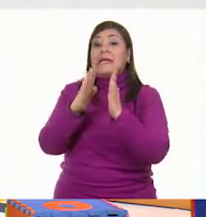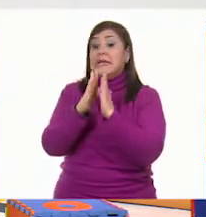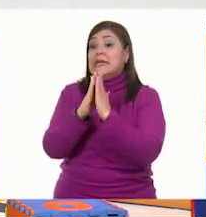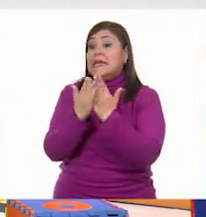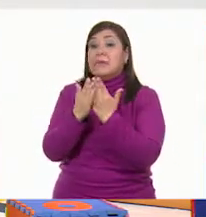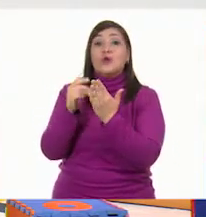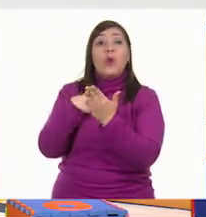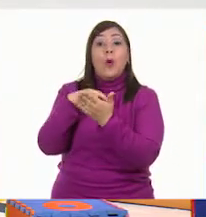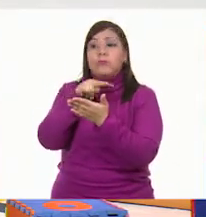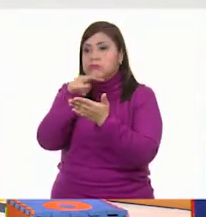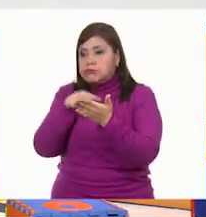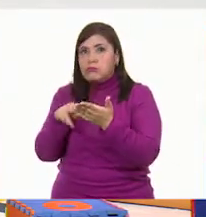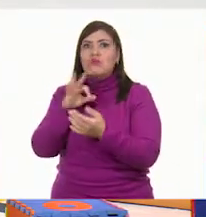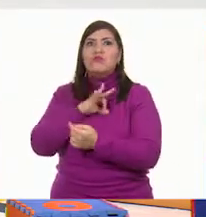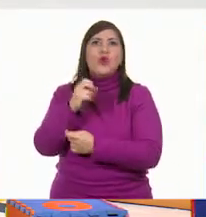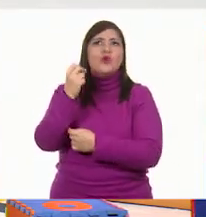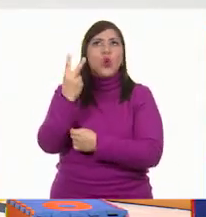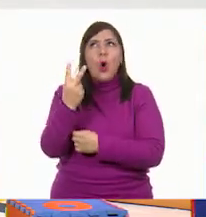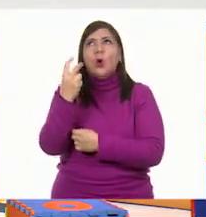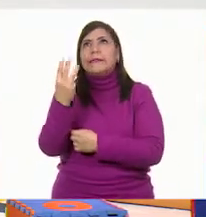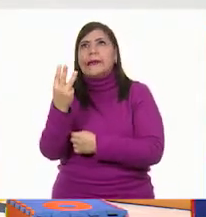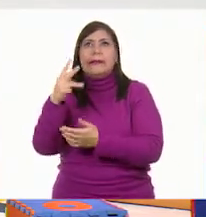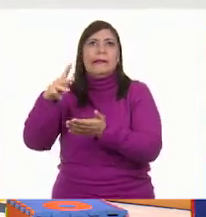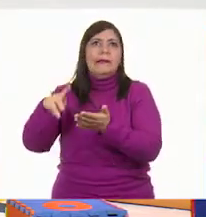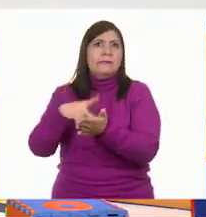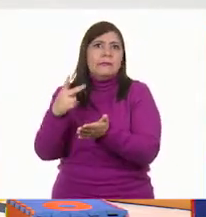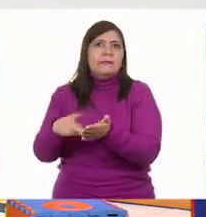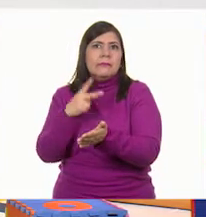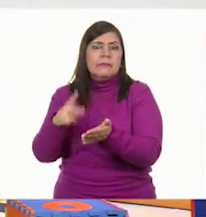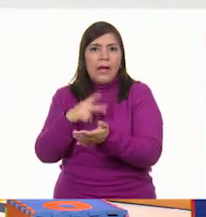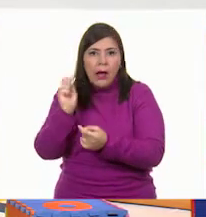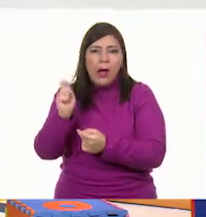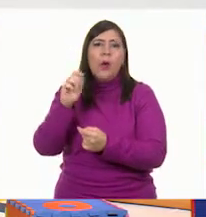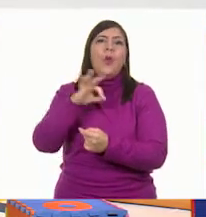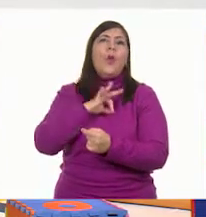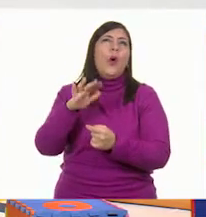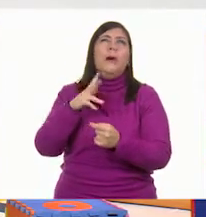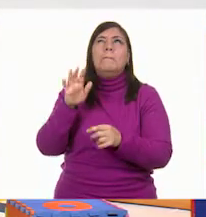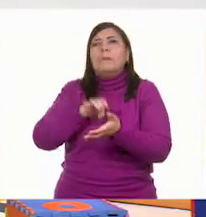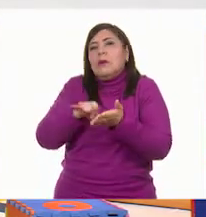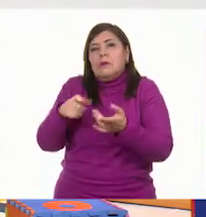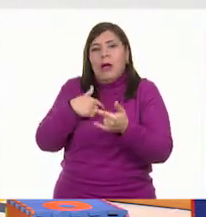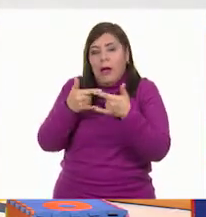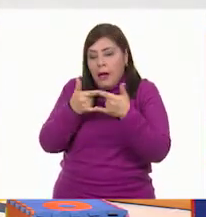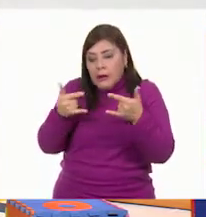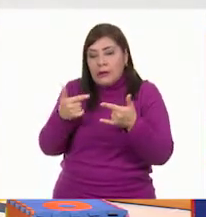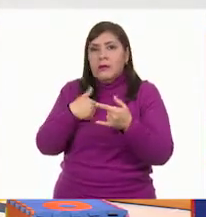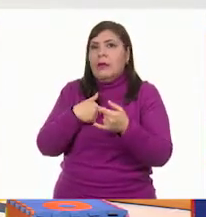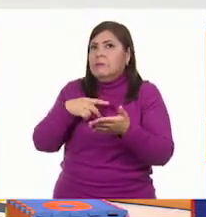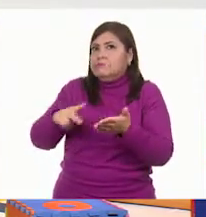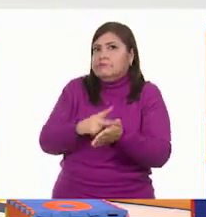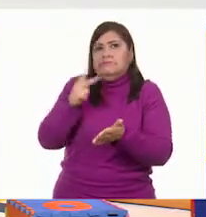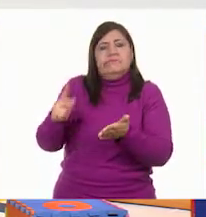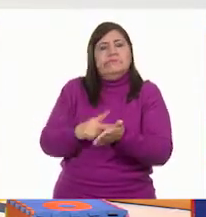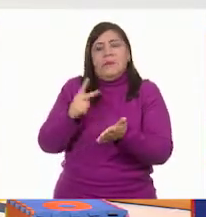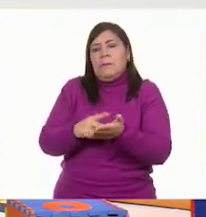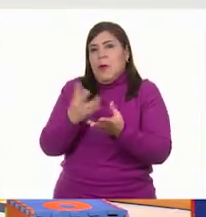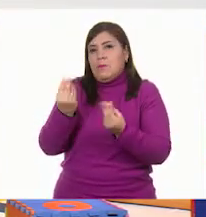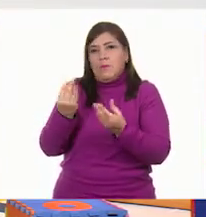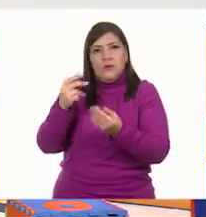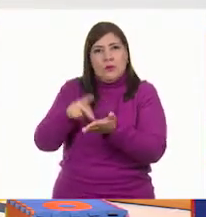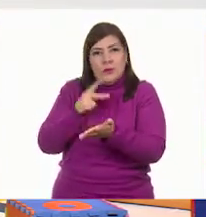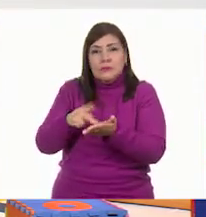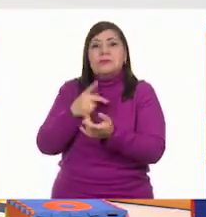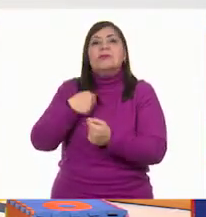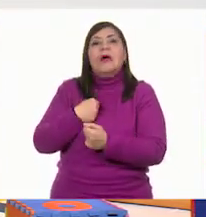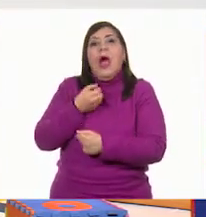leer hasta tres veces o lecturas. Yo en mi caso hay historias que me gustan y bueno, las he leído infinidad de veces y he hecho